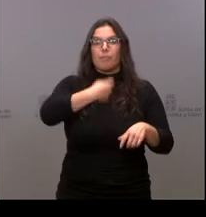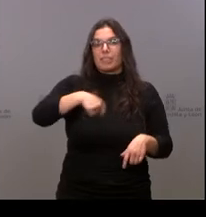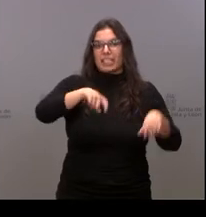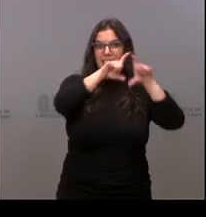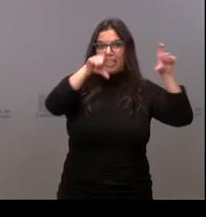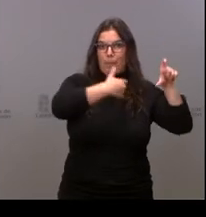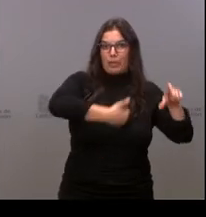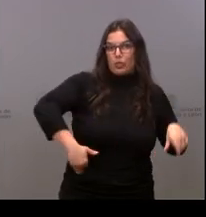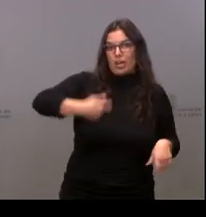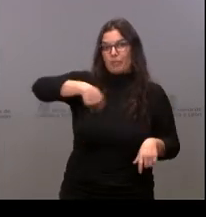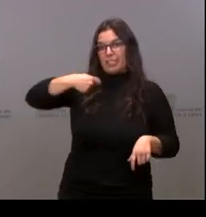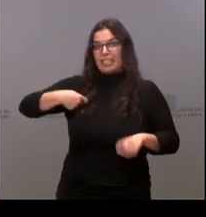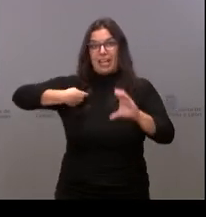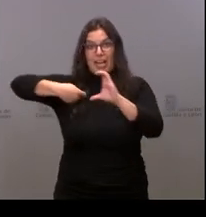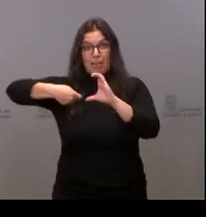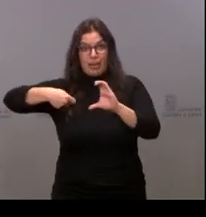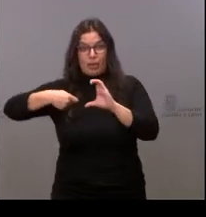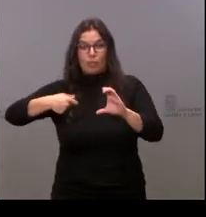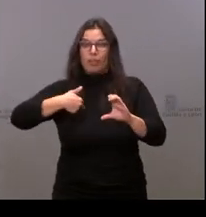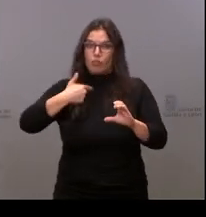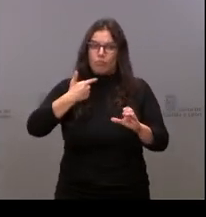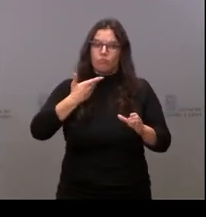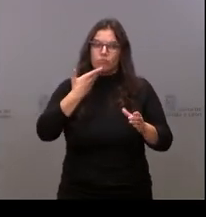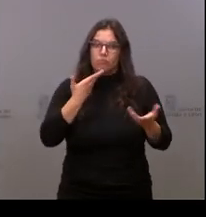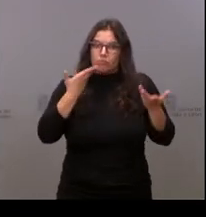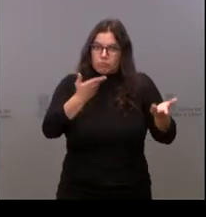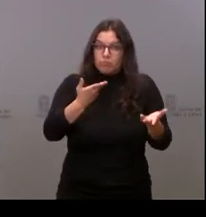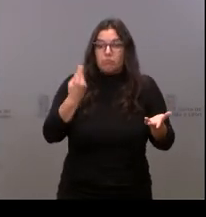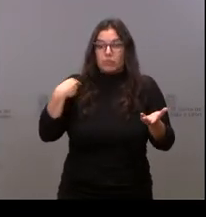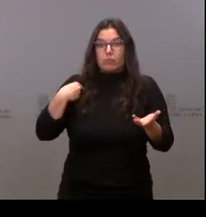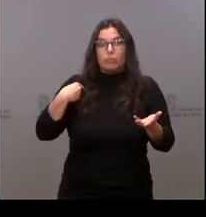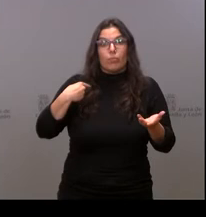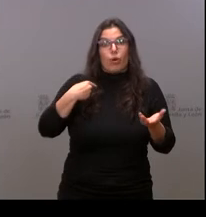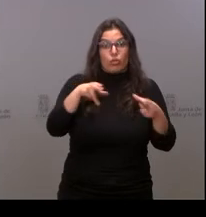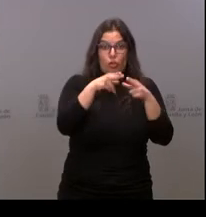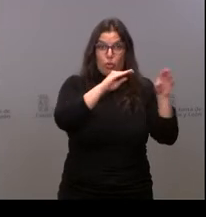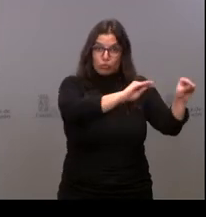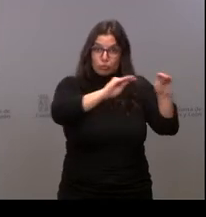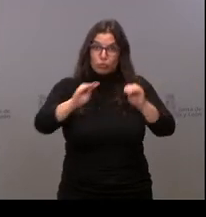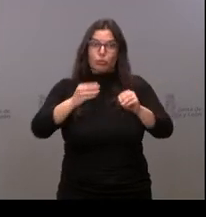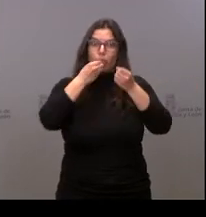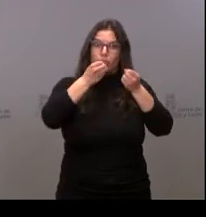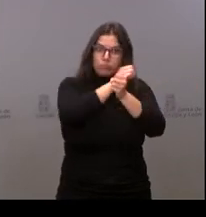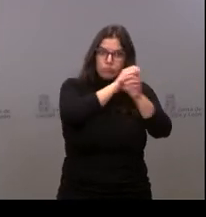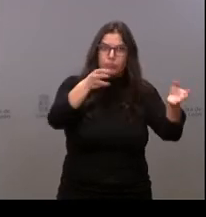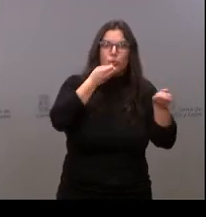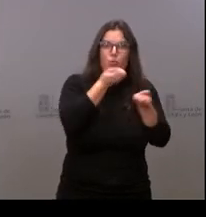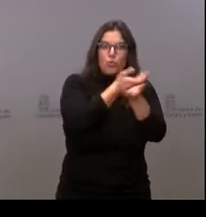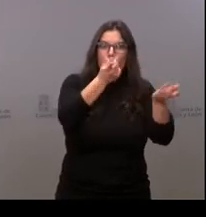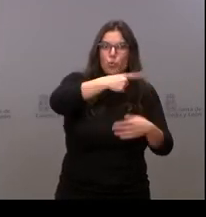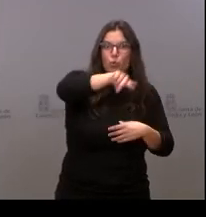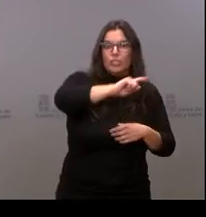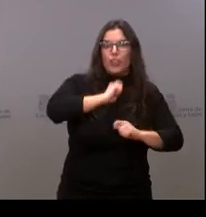presidente de la Cámara de Comercio, invito a que trasladen a sus asociados la posibilidad que se abre